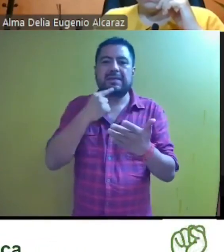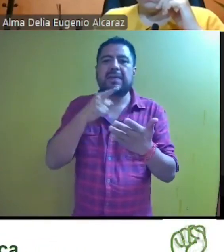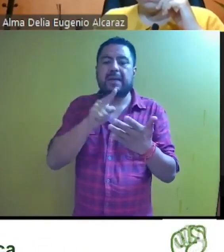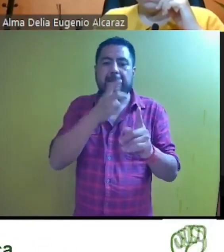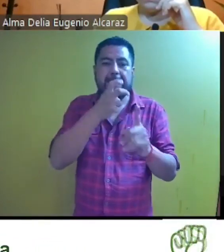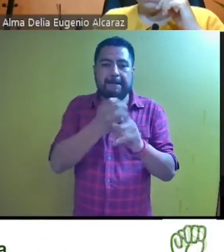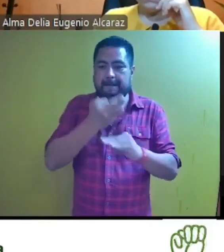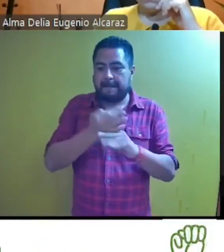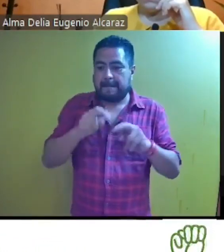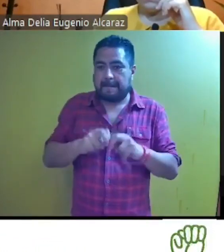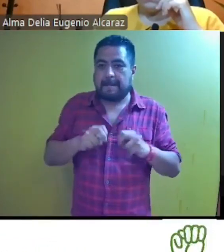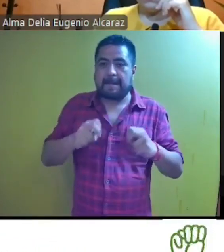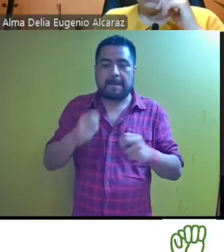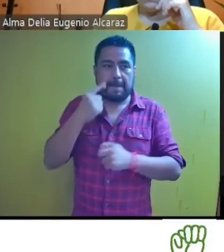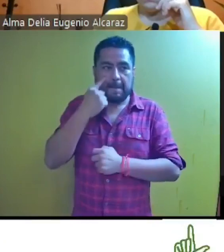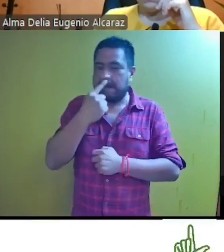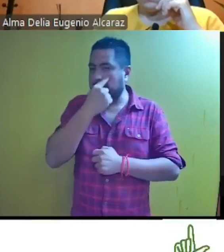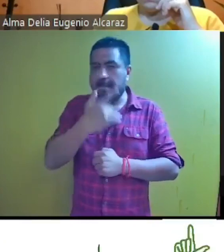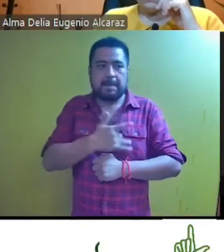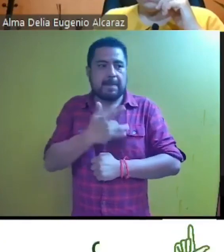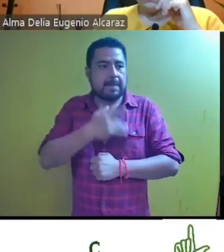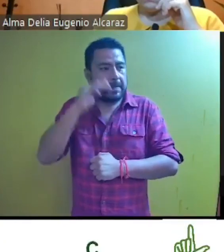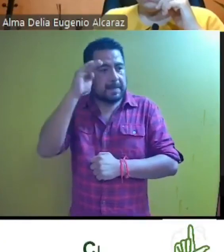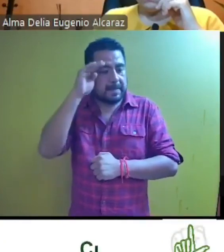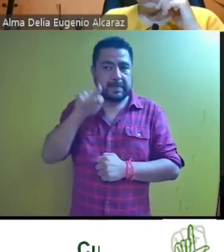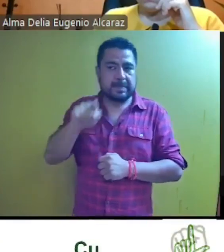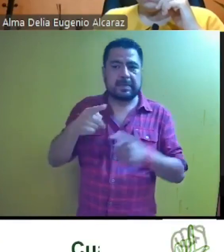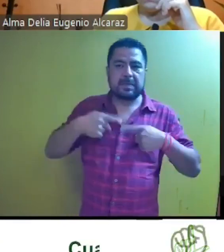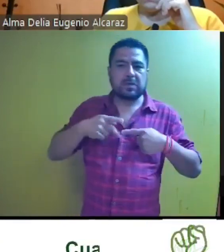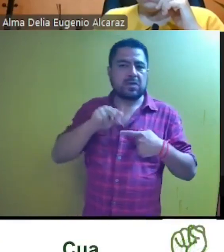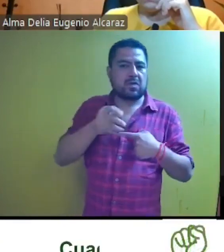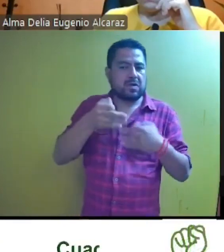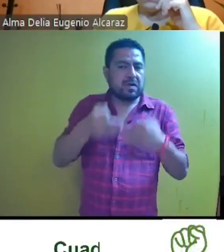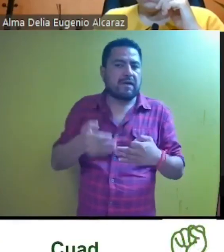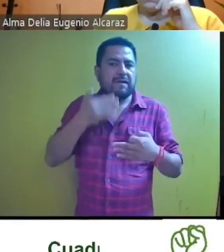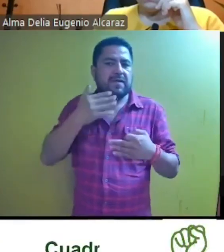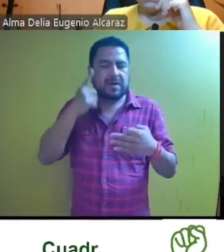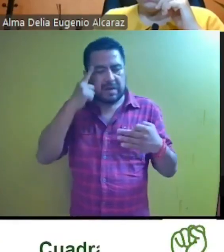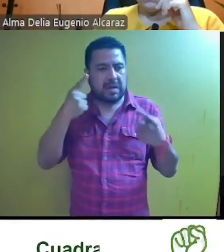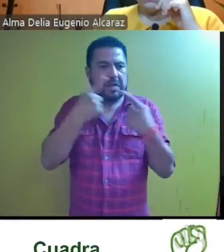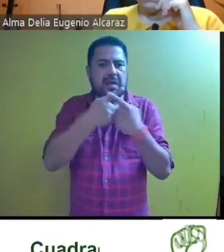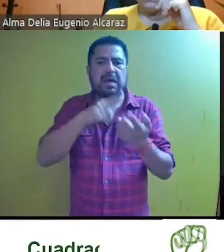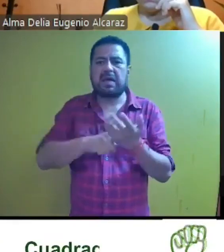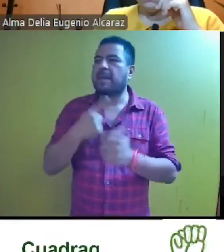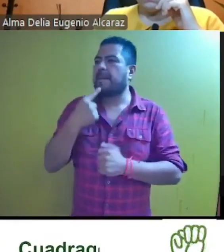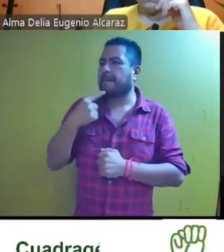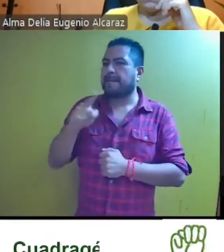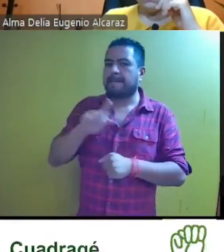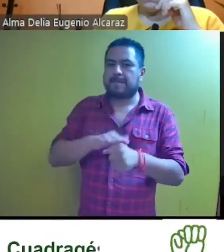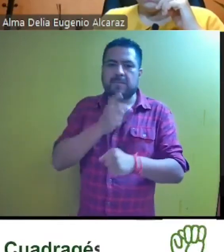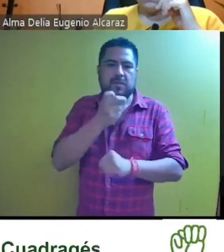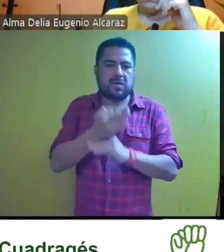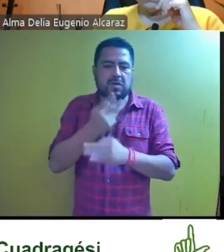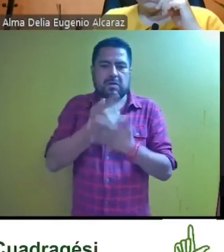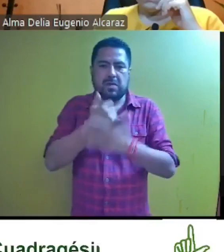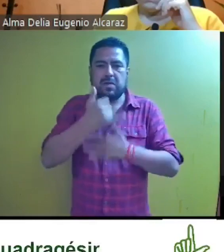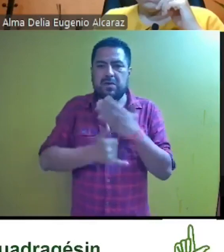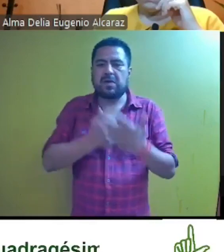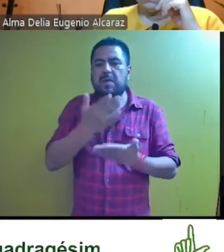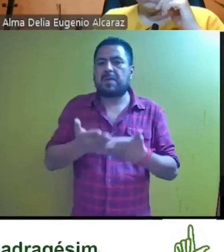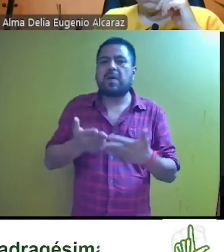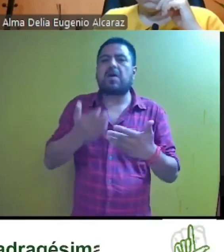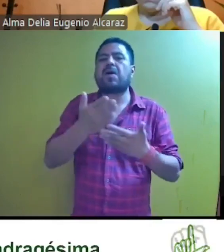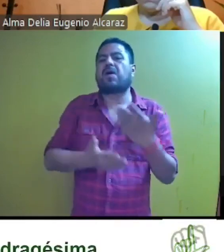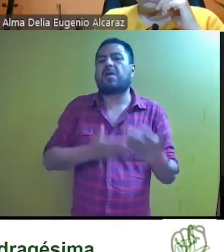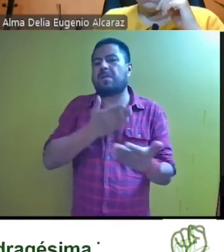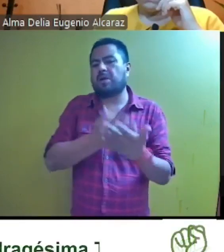este pleno considera que el juicio electoral ciudadano promovido por la actora no es el medio idóneo para controvertir el acuerdo impugnado. Por lo tanto, en el proyecto de la cuenta se propone